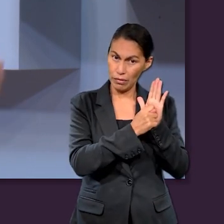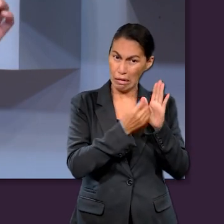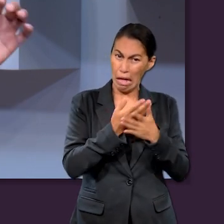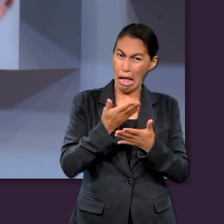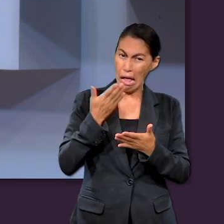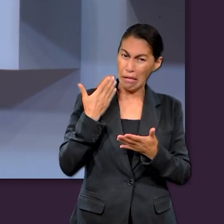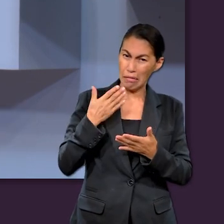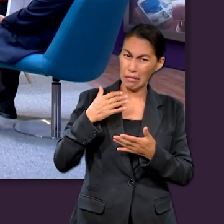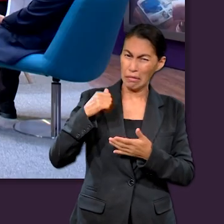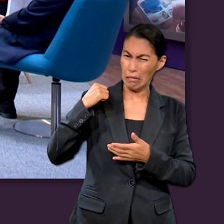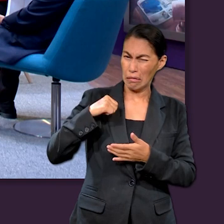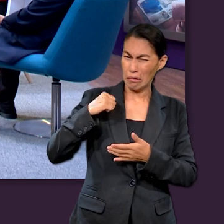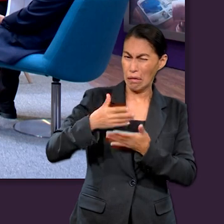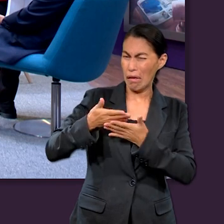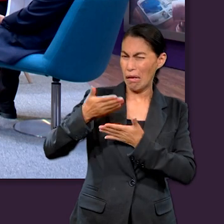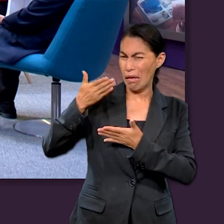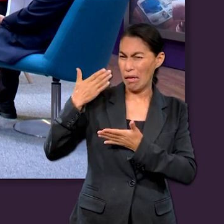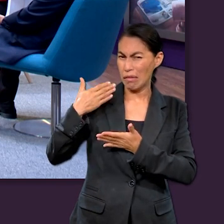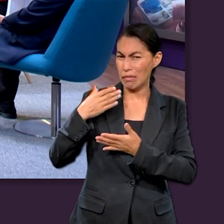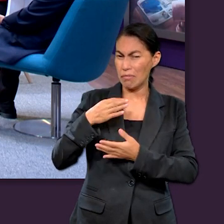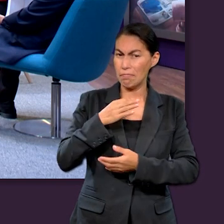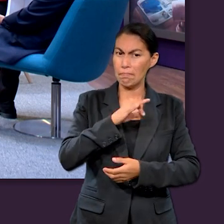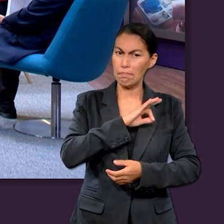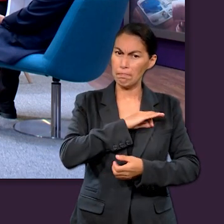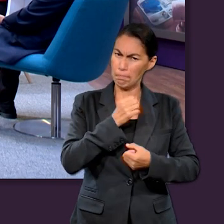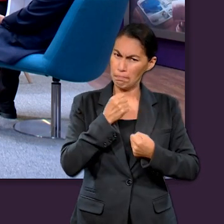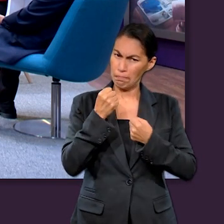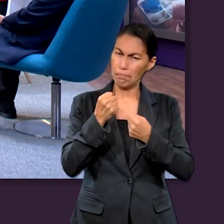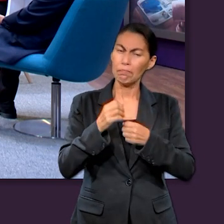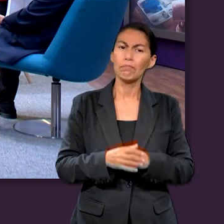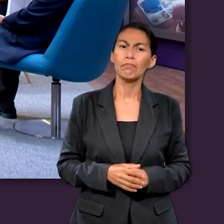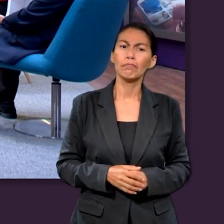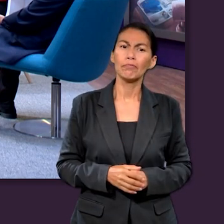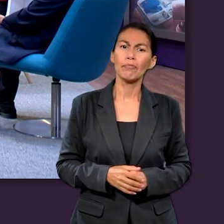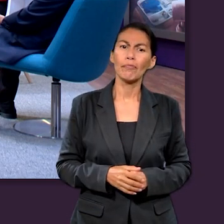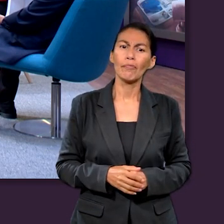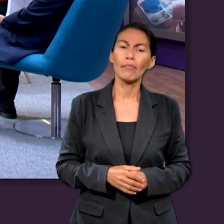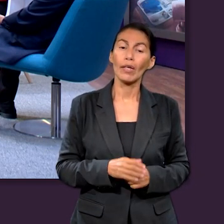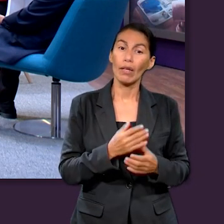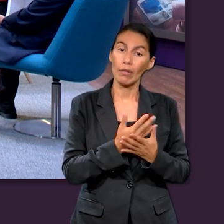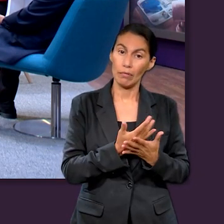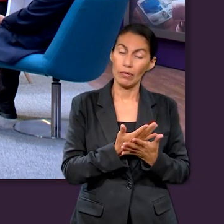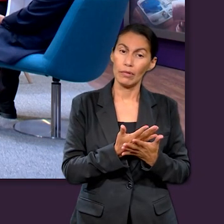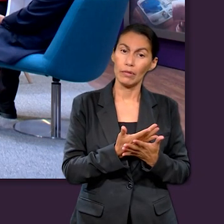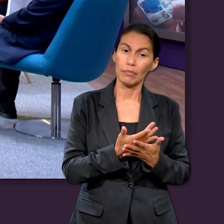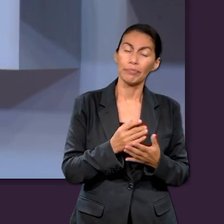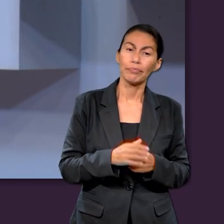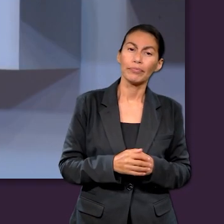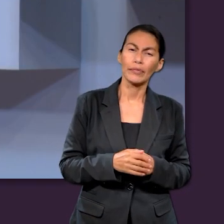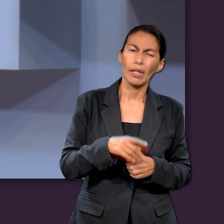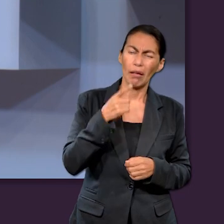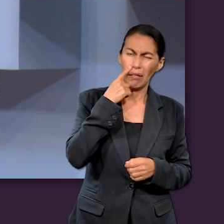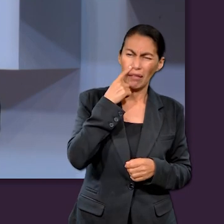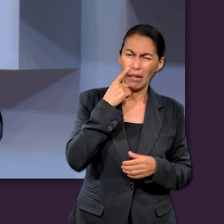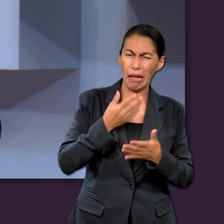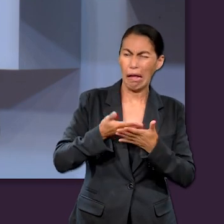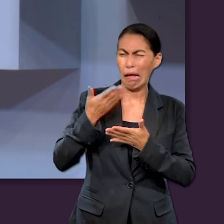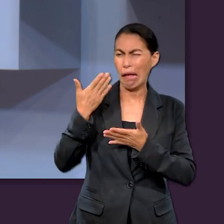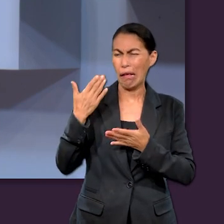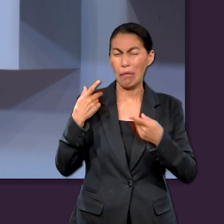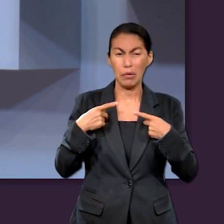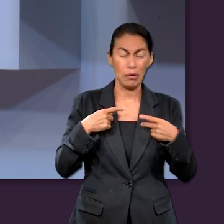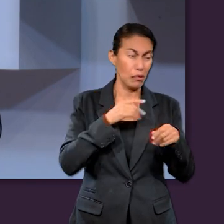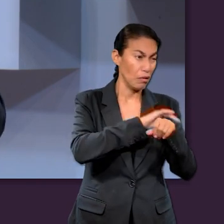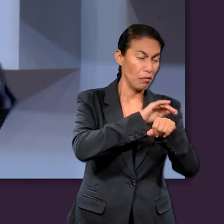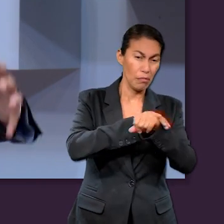que ustedes me dieran una idea bien rápida de... Yo he escuchado muchas veces con muchos amigos